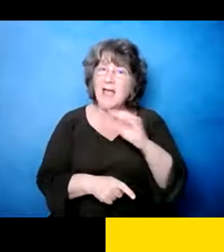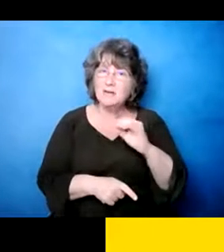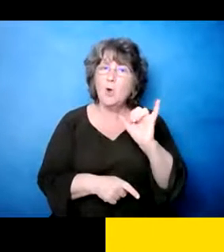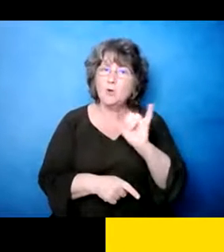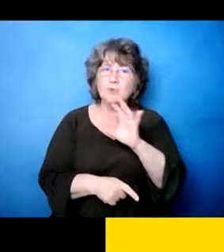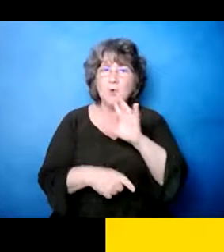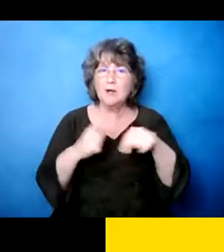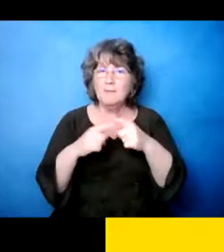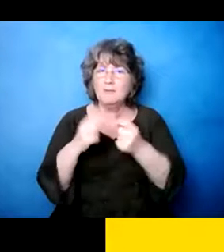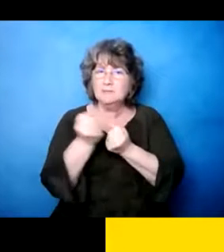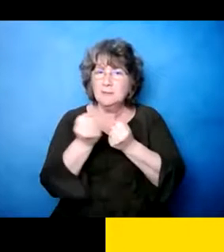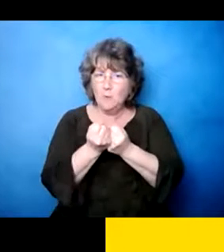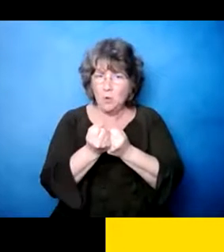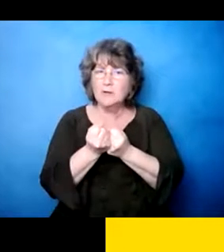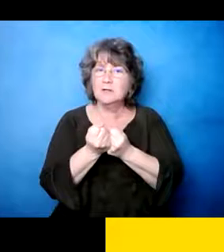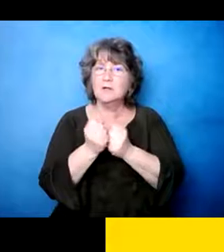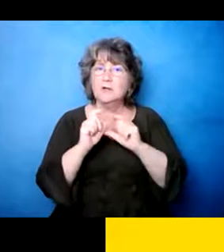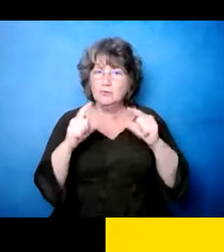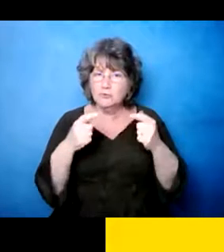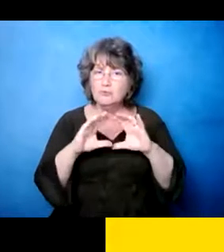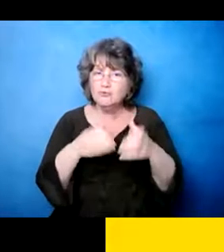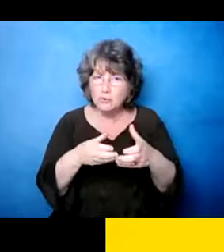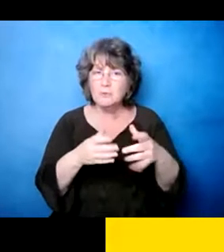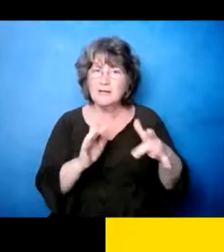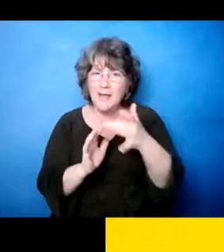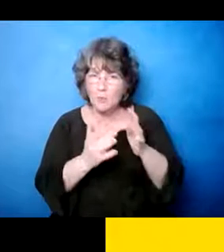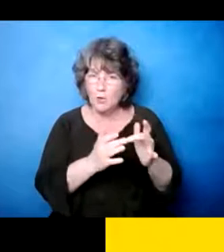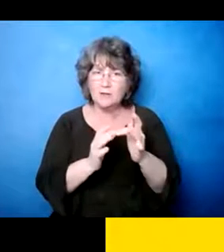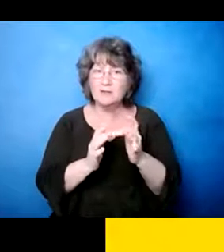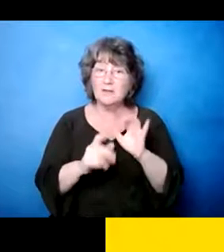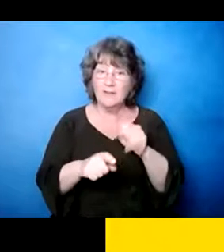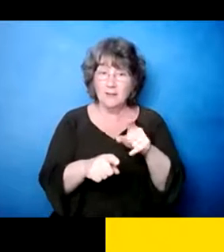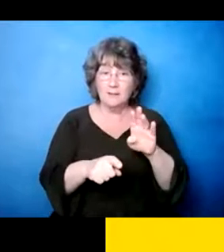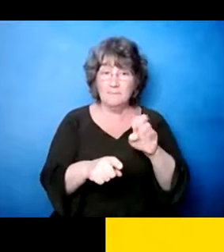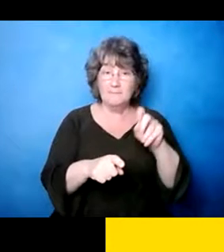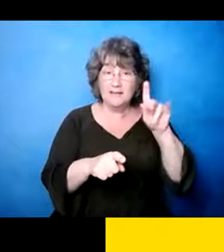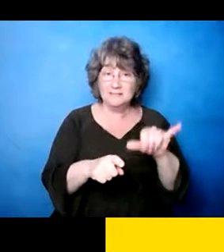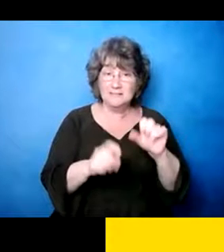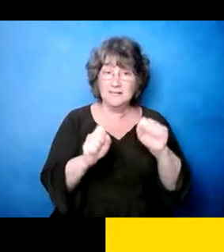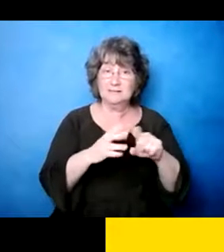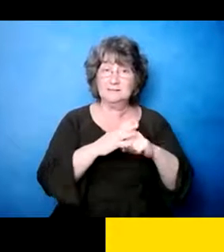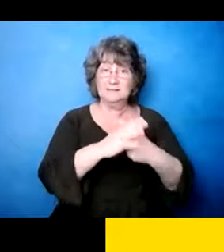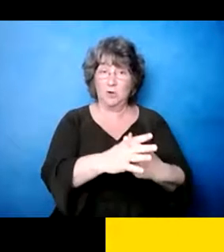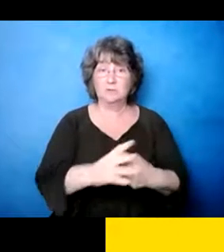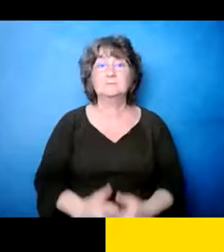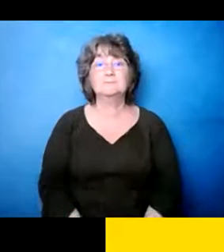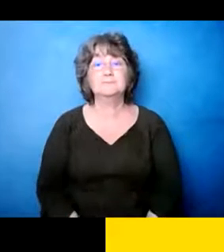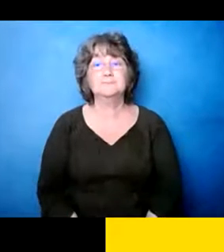apoyo que han sido desarrolladas. Y, Betsy, si usted quisiera mencionar, y ustedes pueden mencionar.